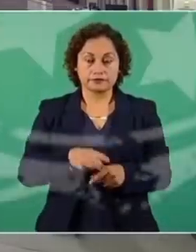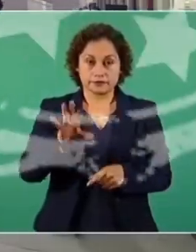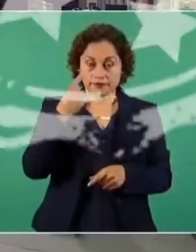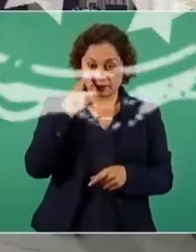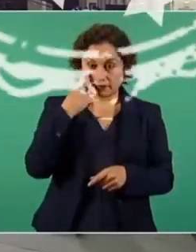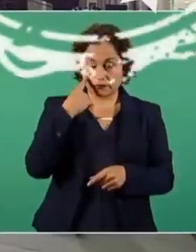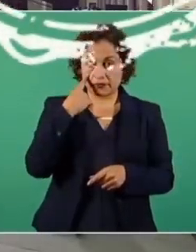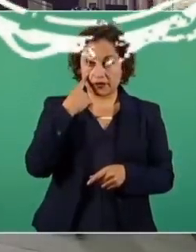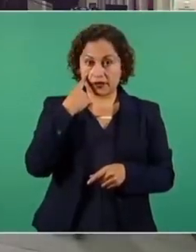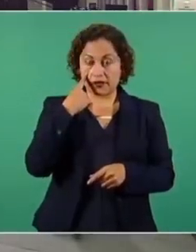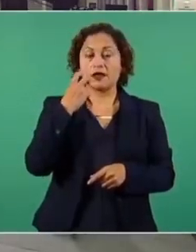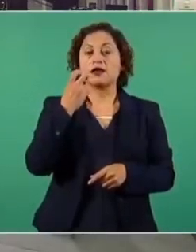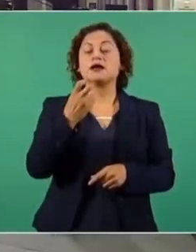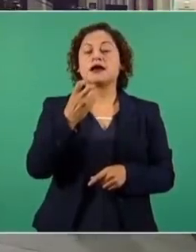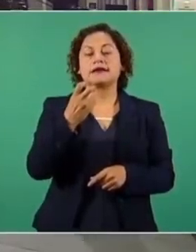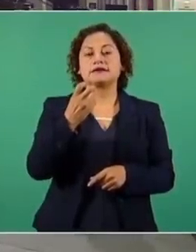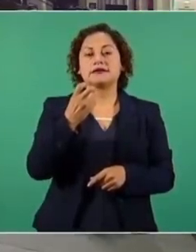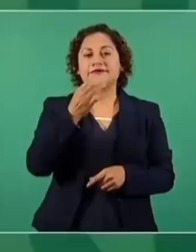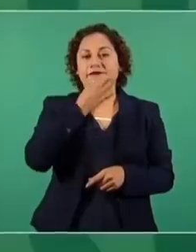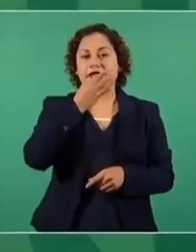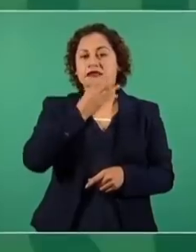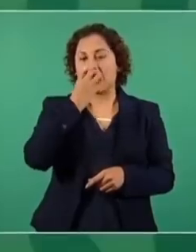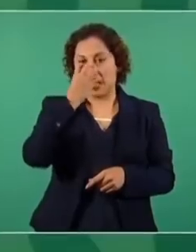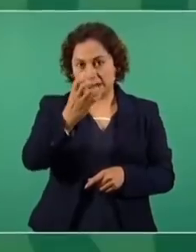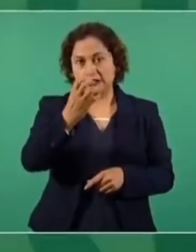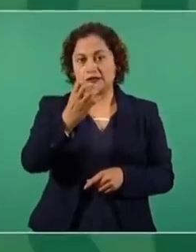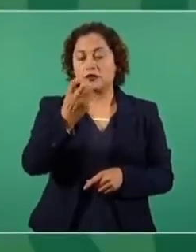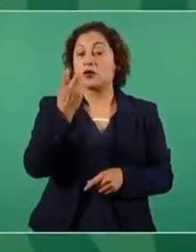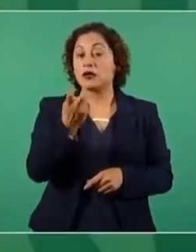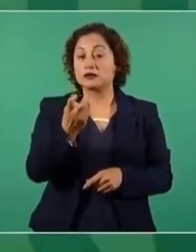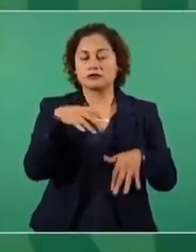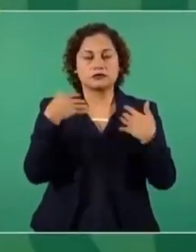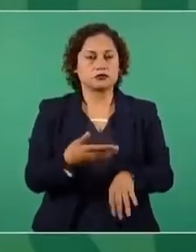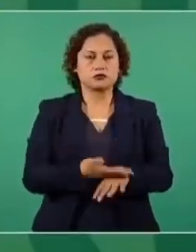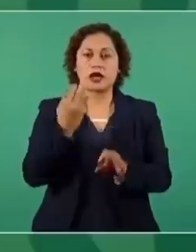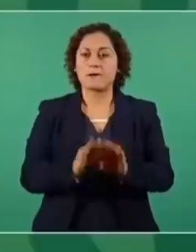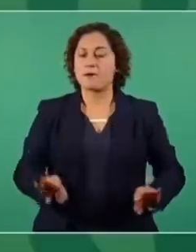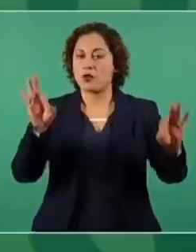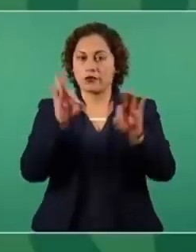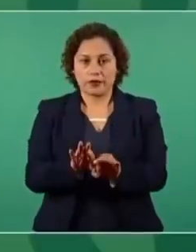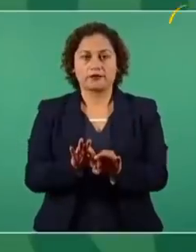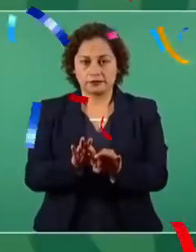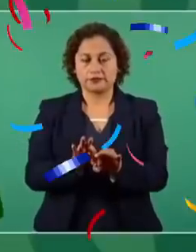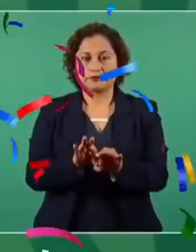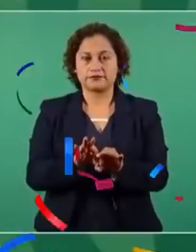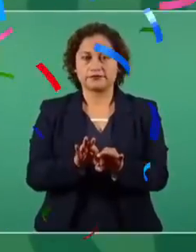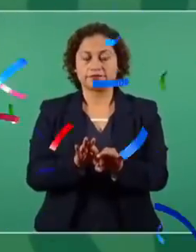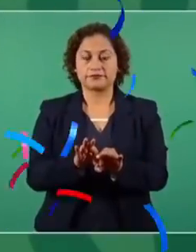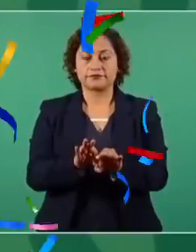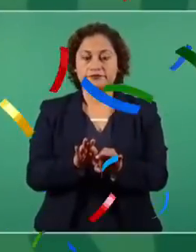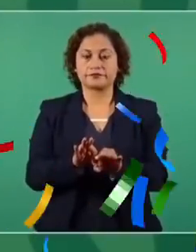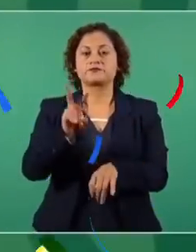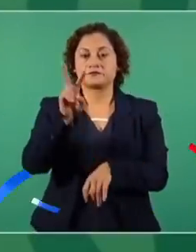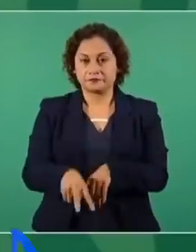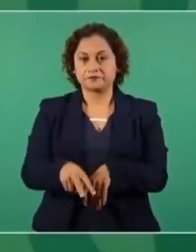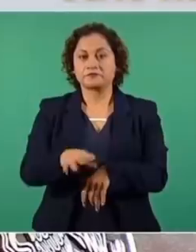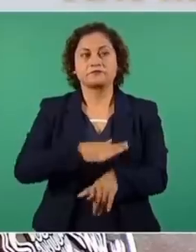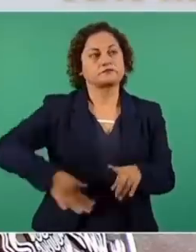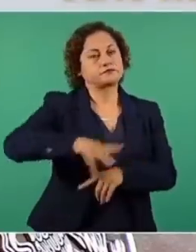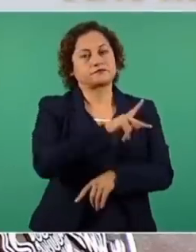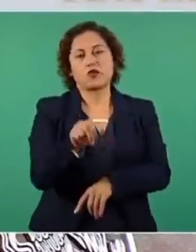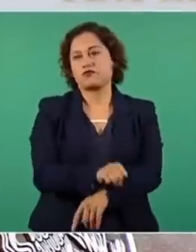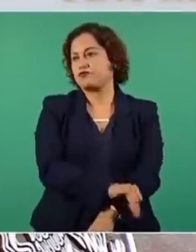Va el grito, va a ser muy, muy importante el grito, nos va a emocionar a todos.